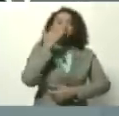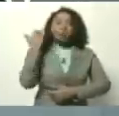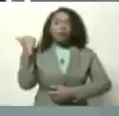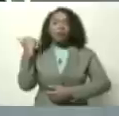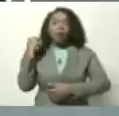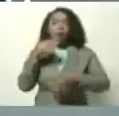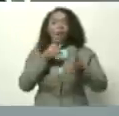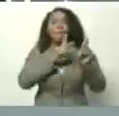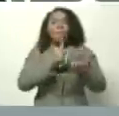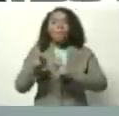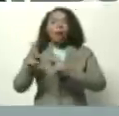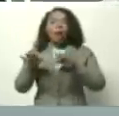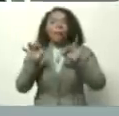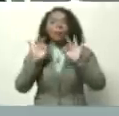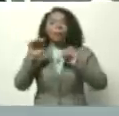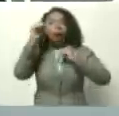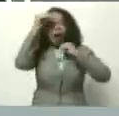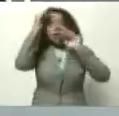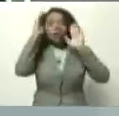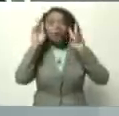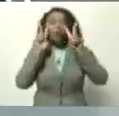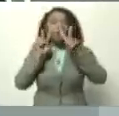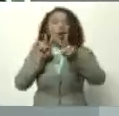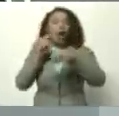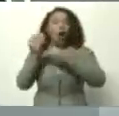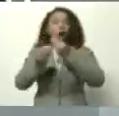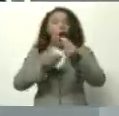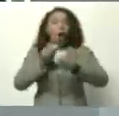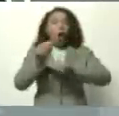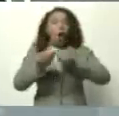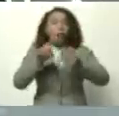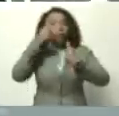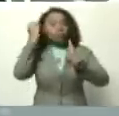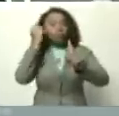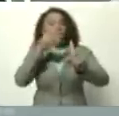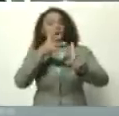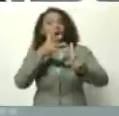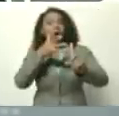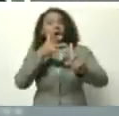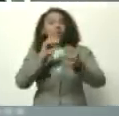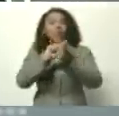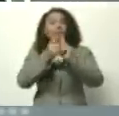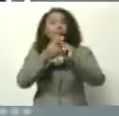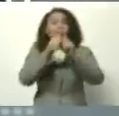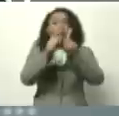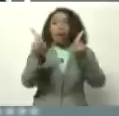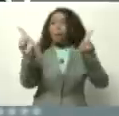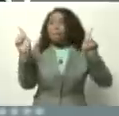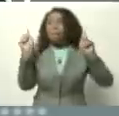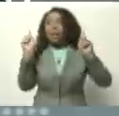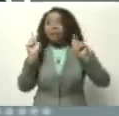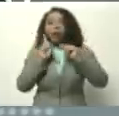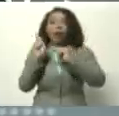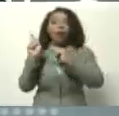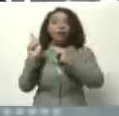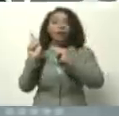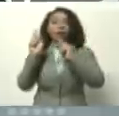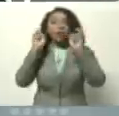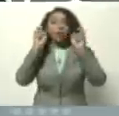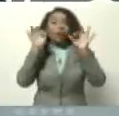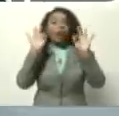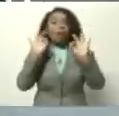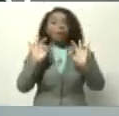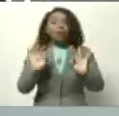para atender y ver cómo mitigar el impacto del cambio climático, y bueno, en esta coyuntura especial